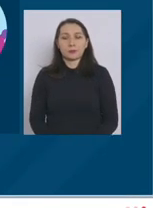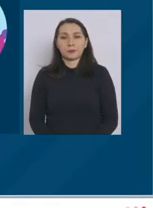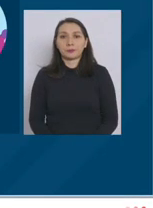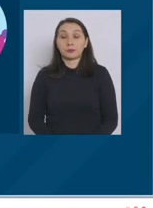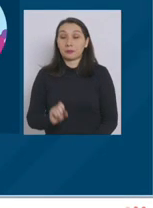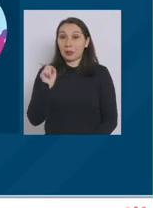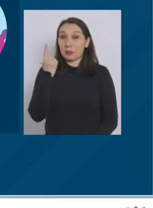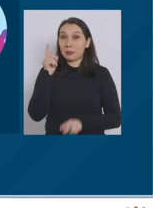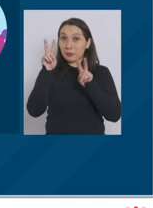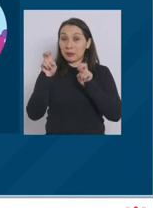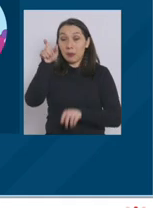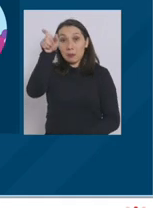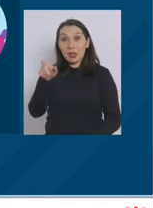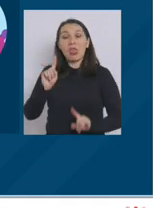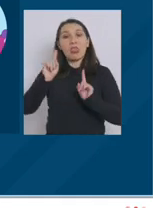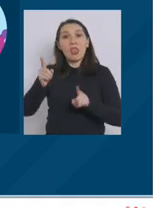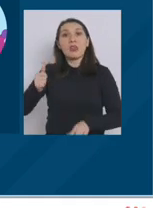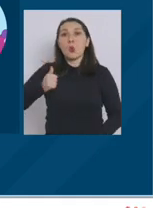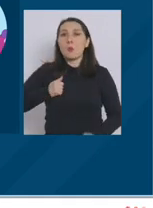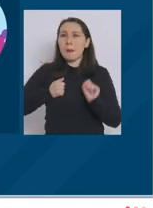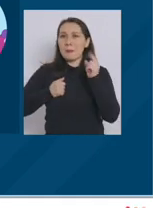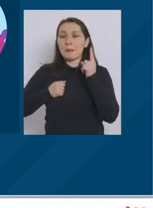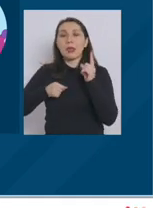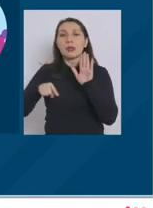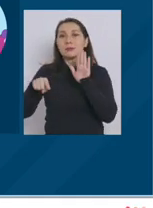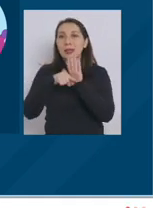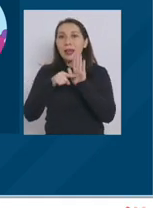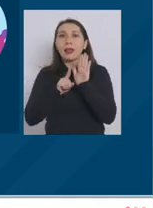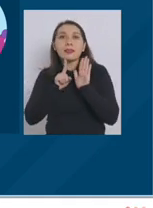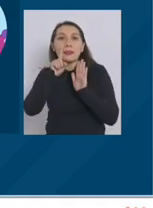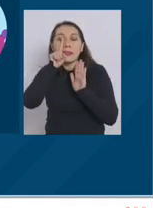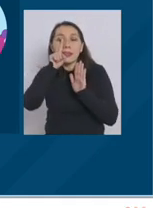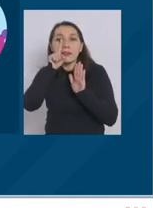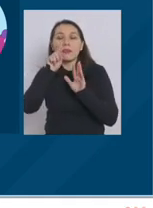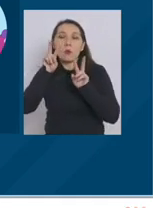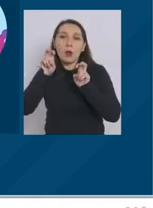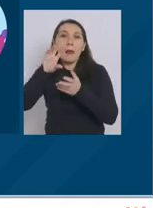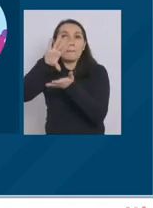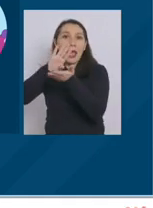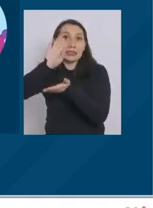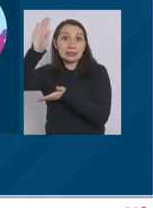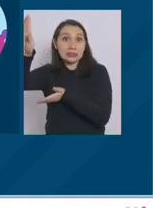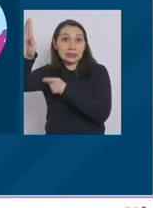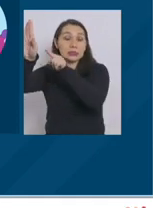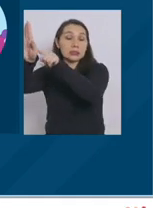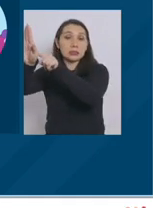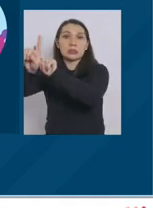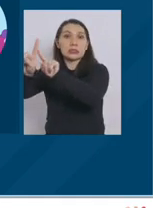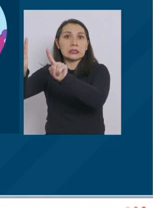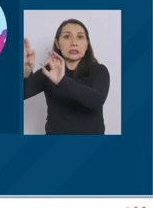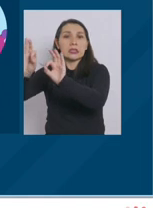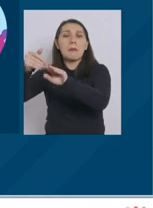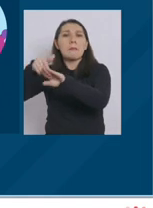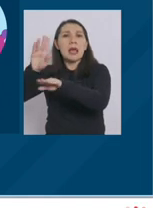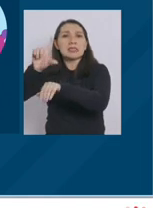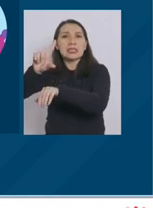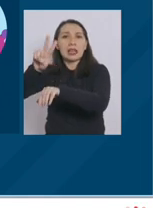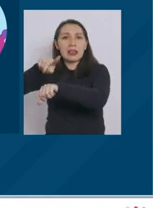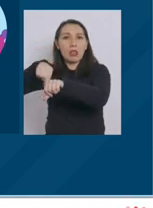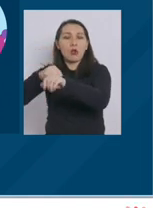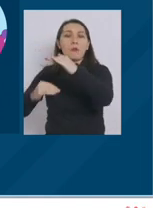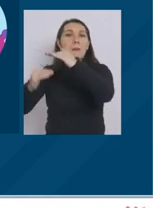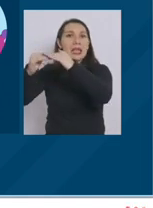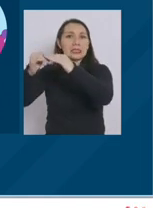En primer lugar, las personas deben contar con un PCR negativo realizado en el país de origen, el cual no debe exceder las 72